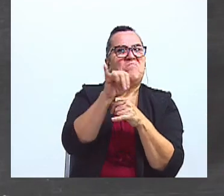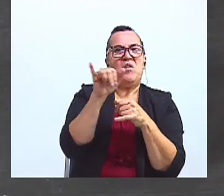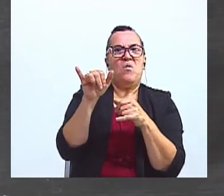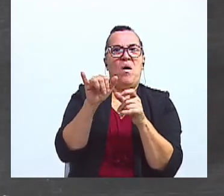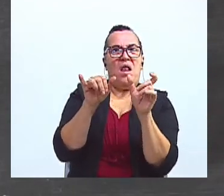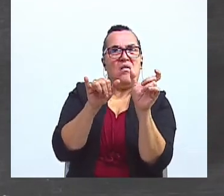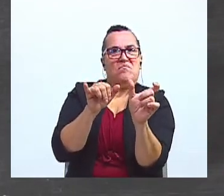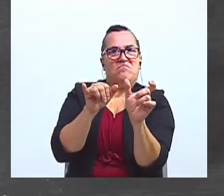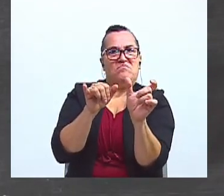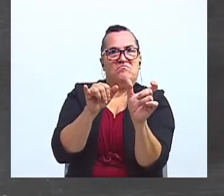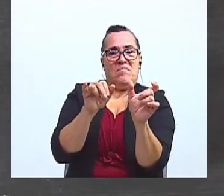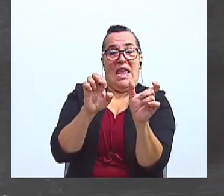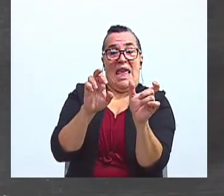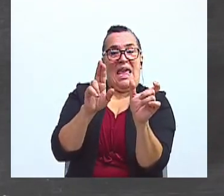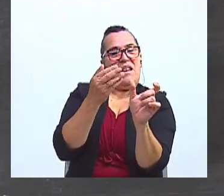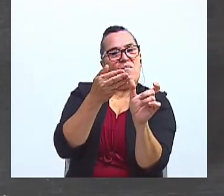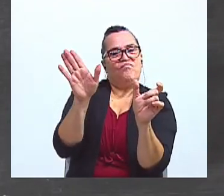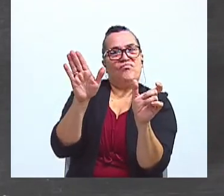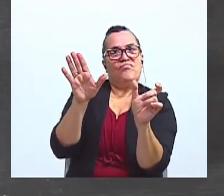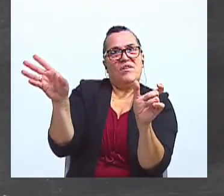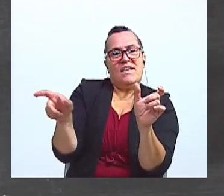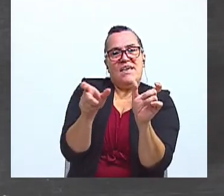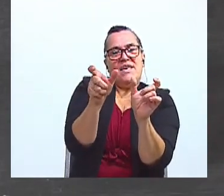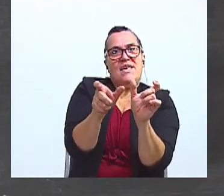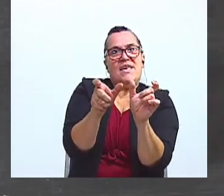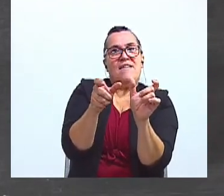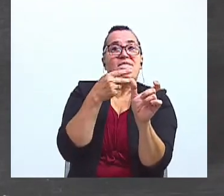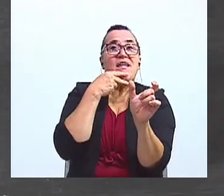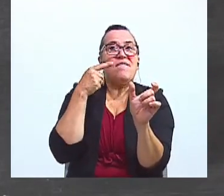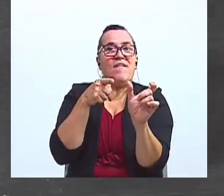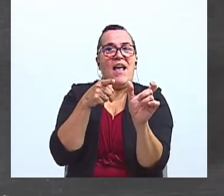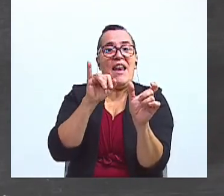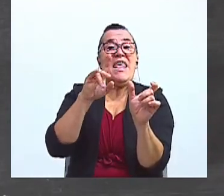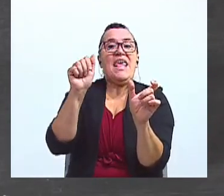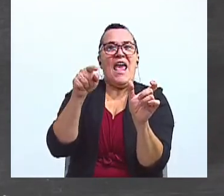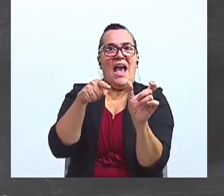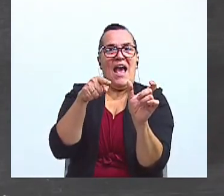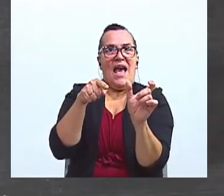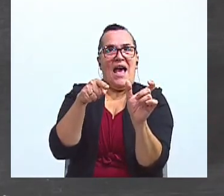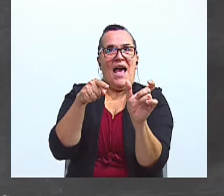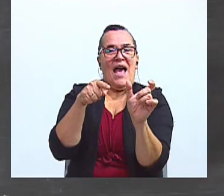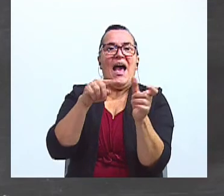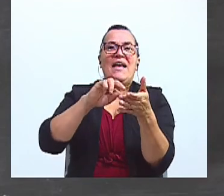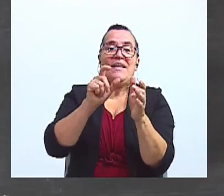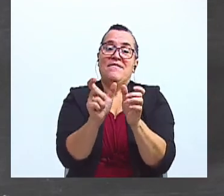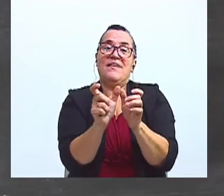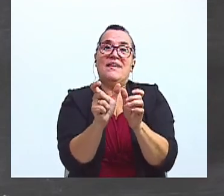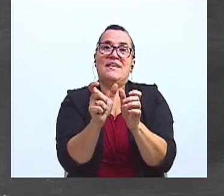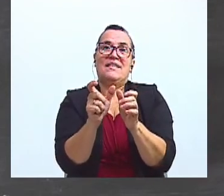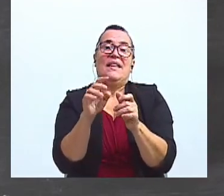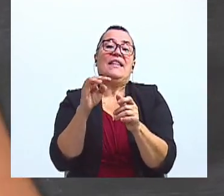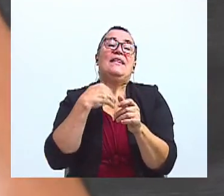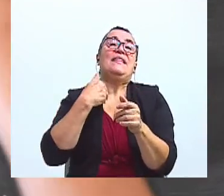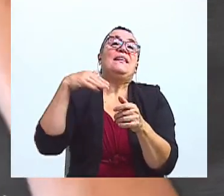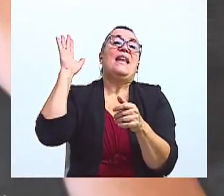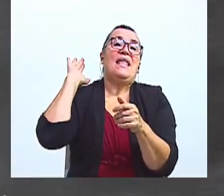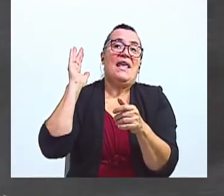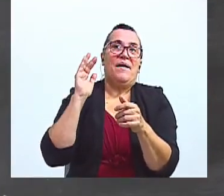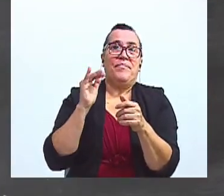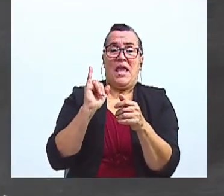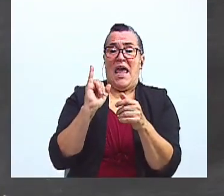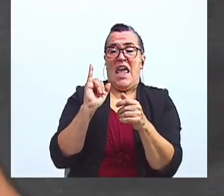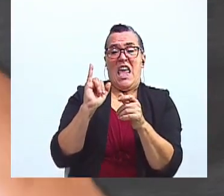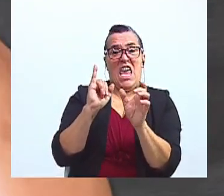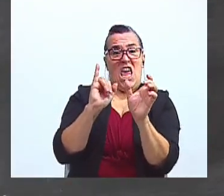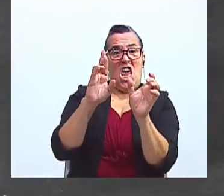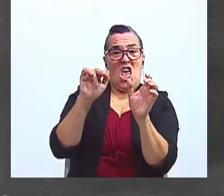desinencia er y agregamos la desinencia verbal, en este caso, ir. Y el verbo sería venir. Y si termina en ir, por